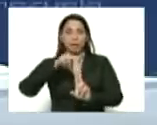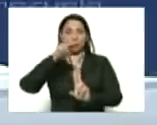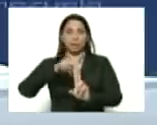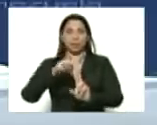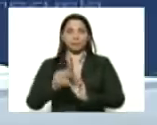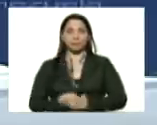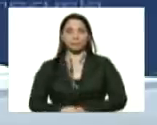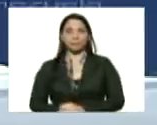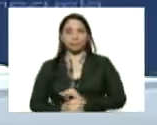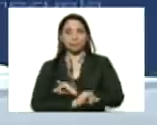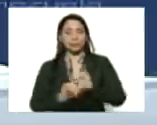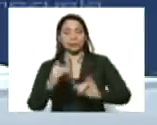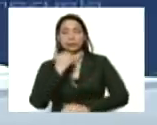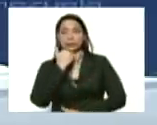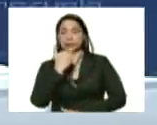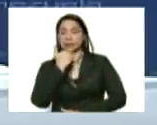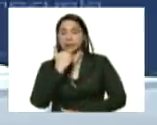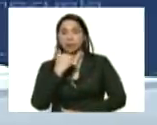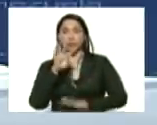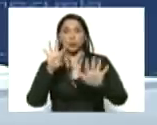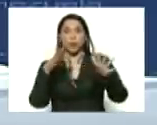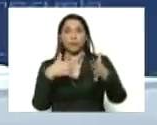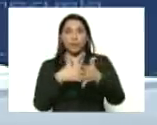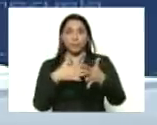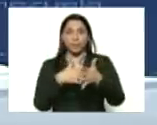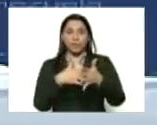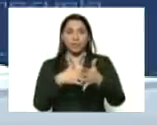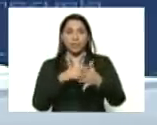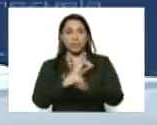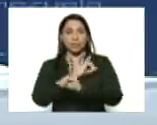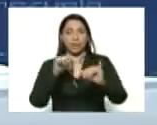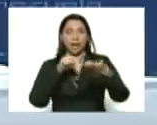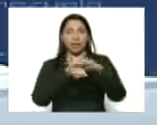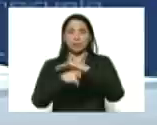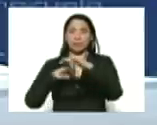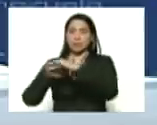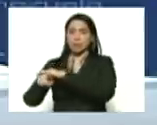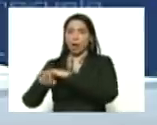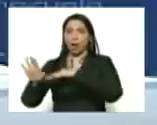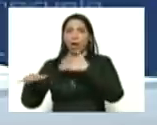ya casi de los 9 mil que habían ingresado hasta ayer